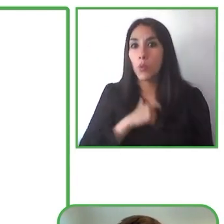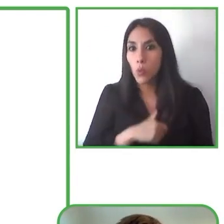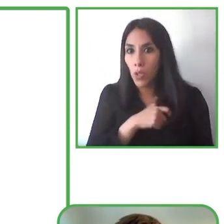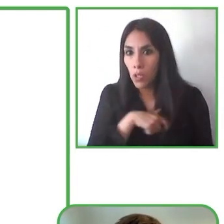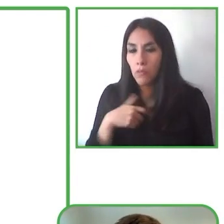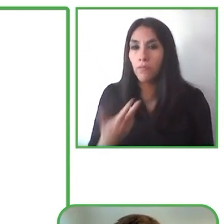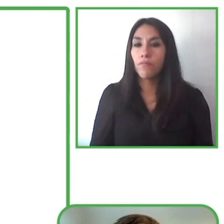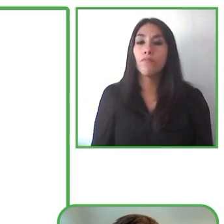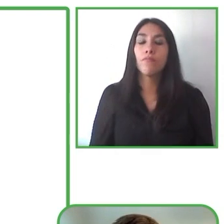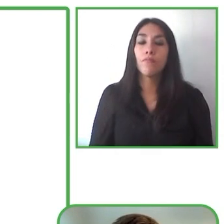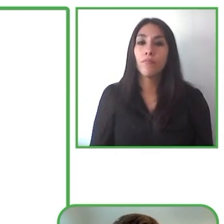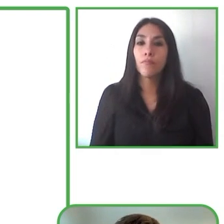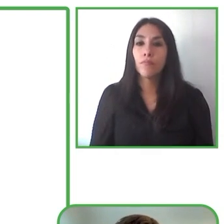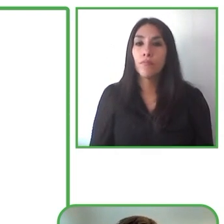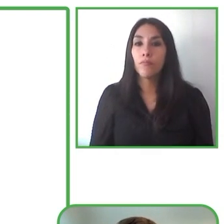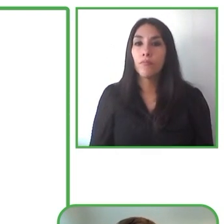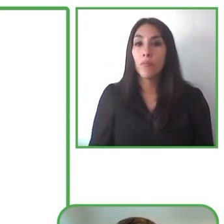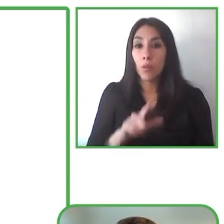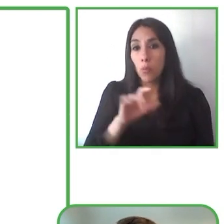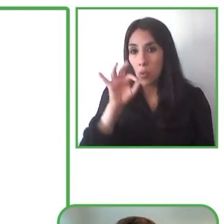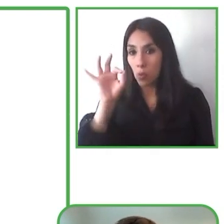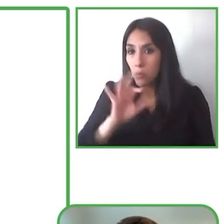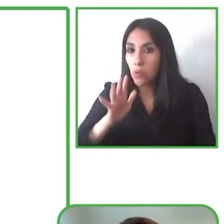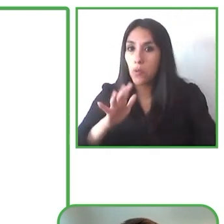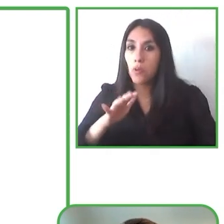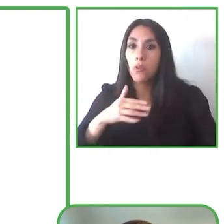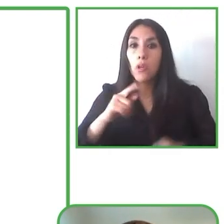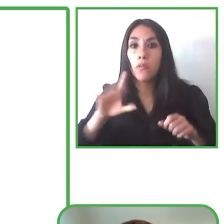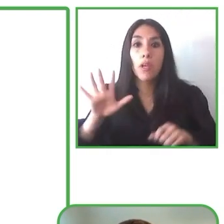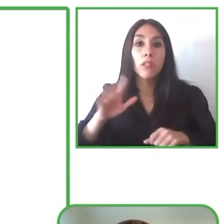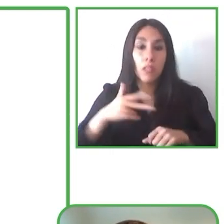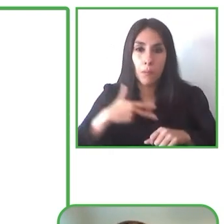Dinamarca y estamos ampliando el mercado todavía